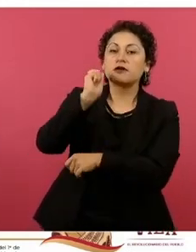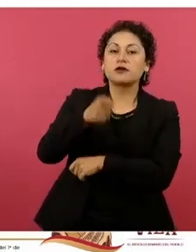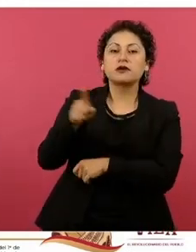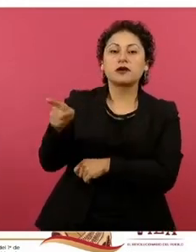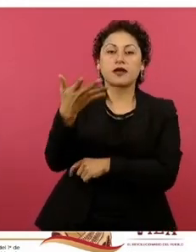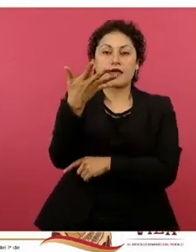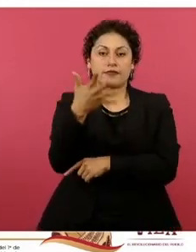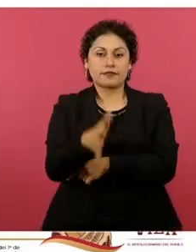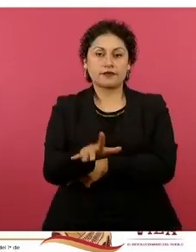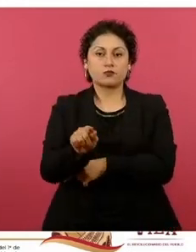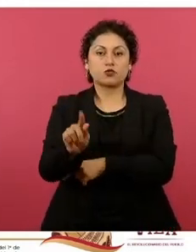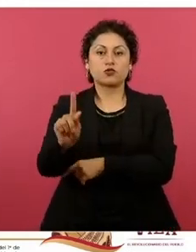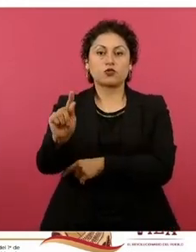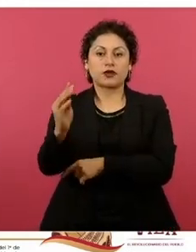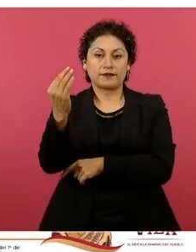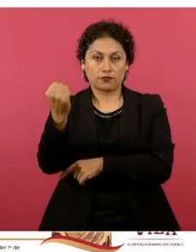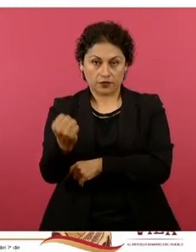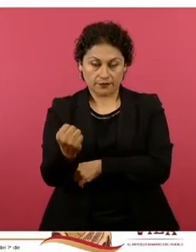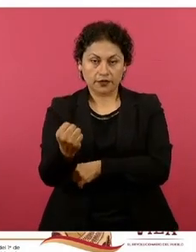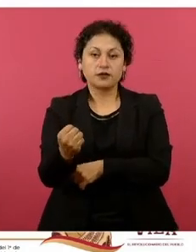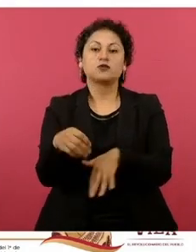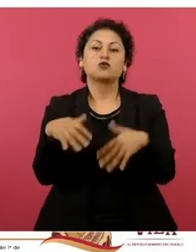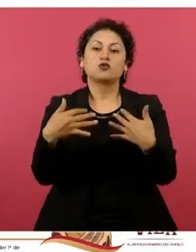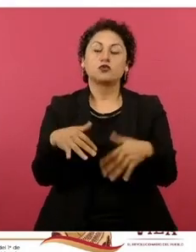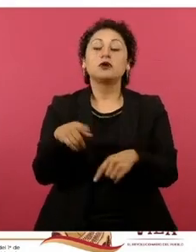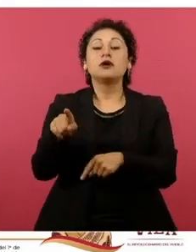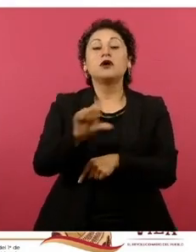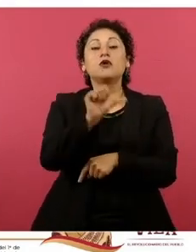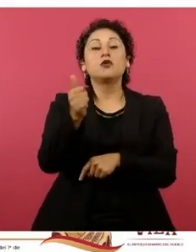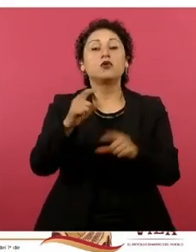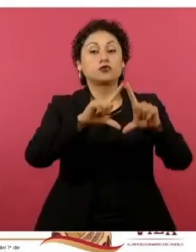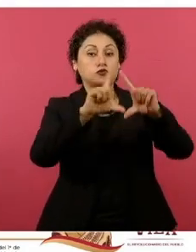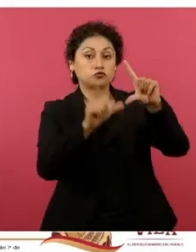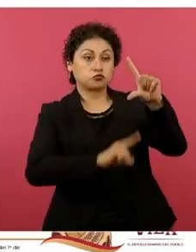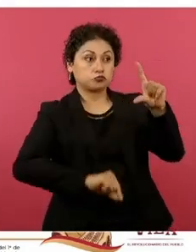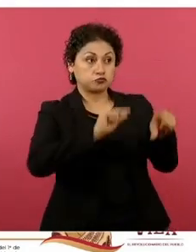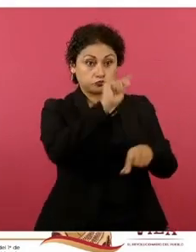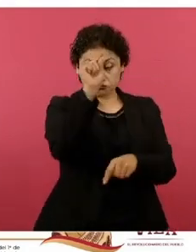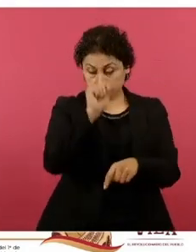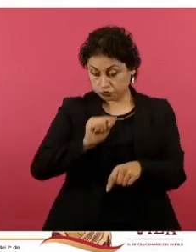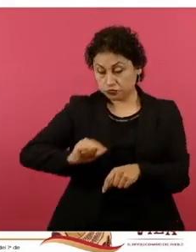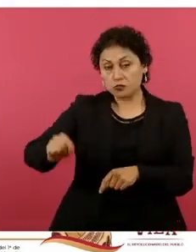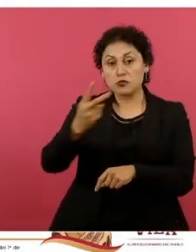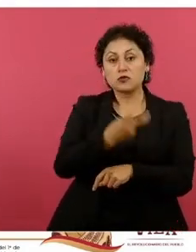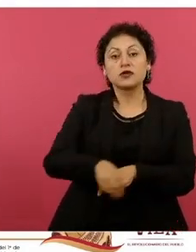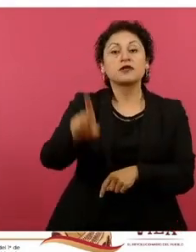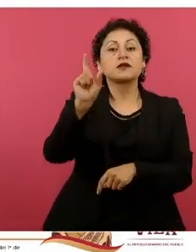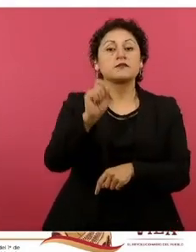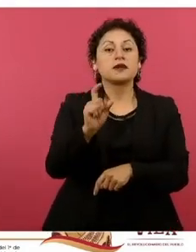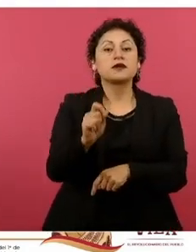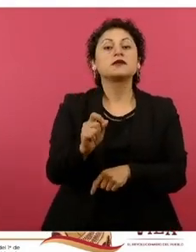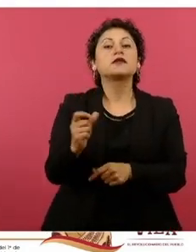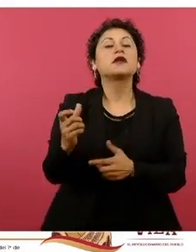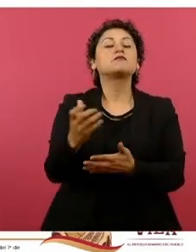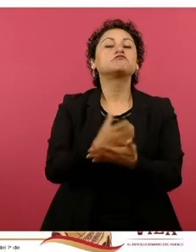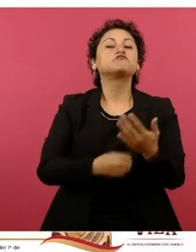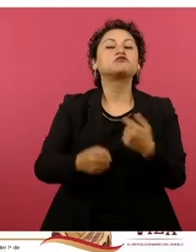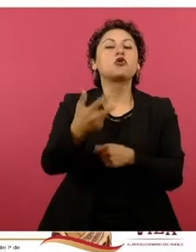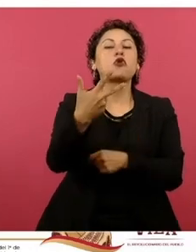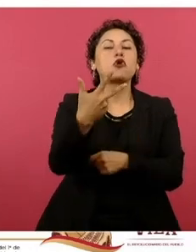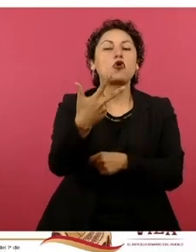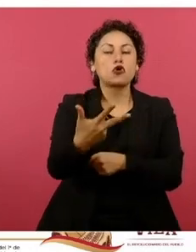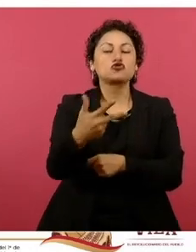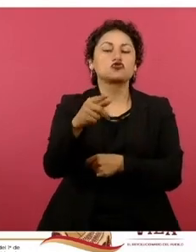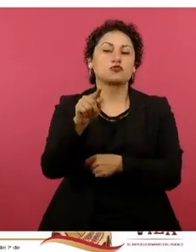con 49 centavos. Mientras que el promedio de las 220 regiones en el país fue de 8 pesos con 43